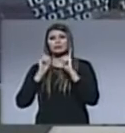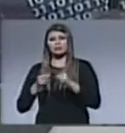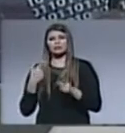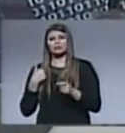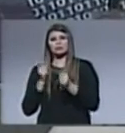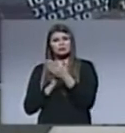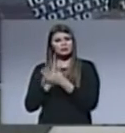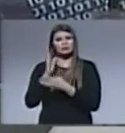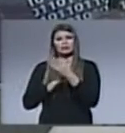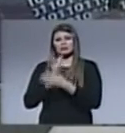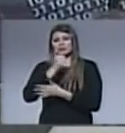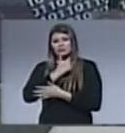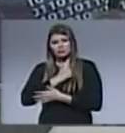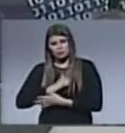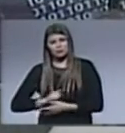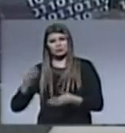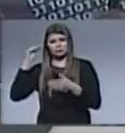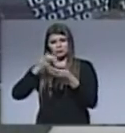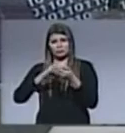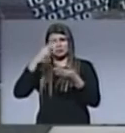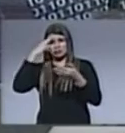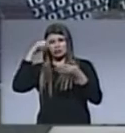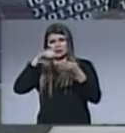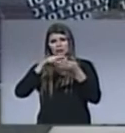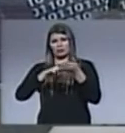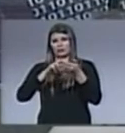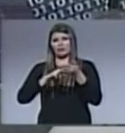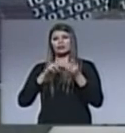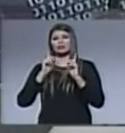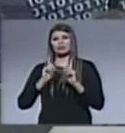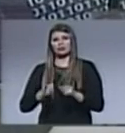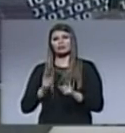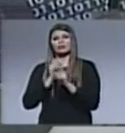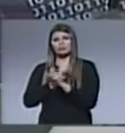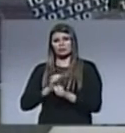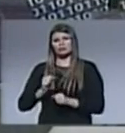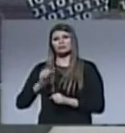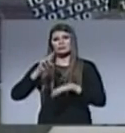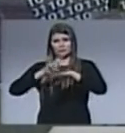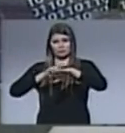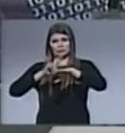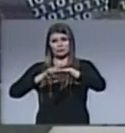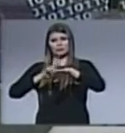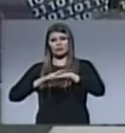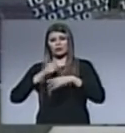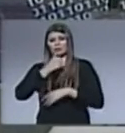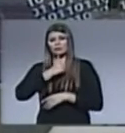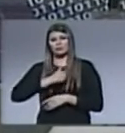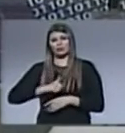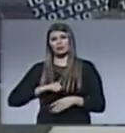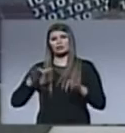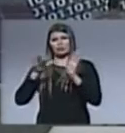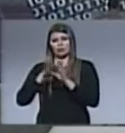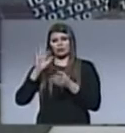sometan con humildad a la palabra de Dios a que asuman la humildad como un